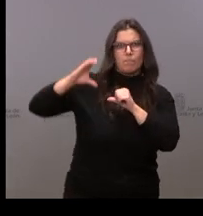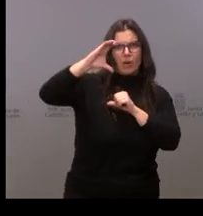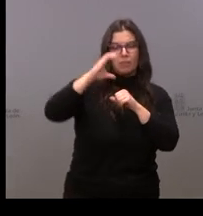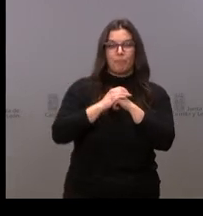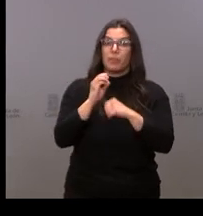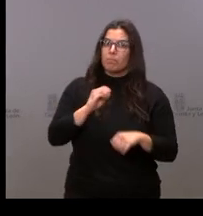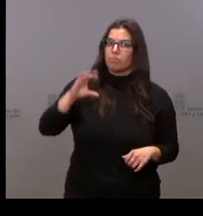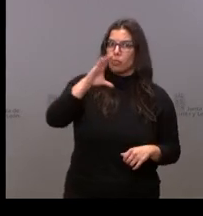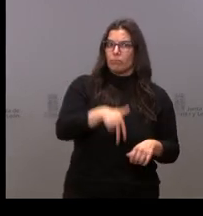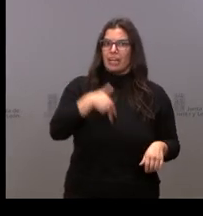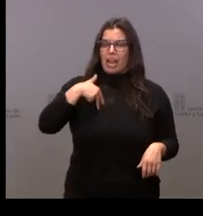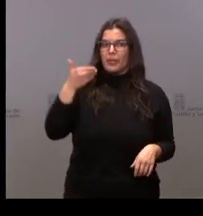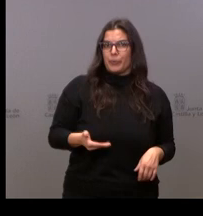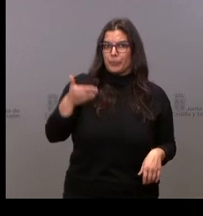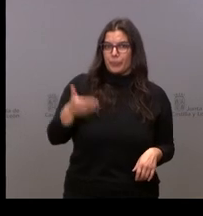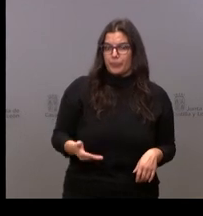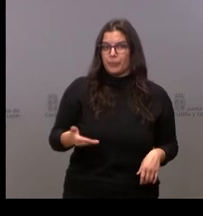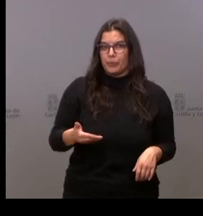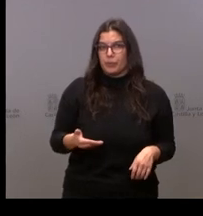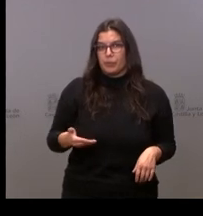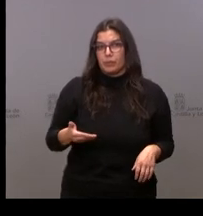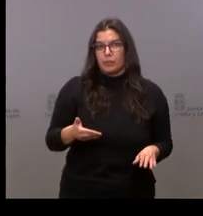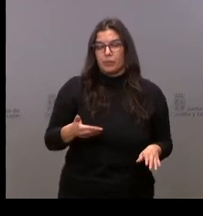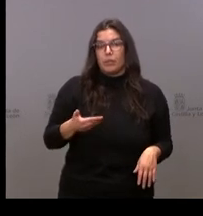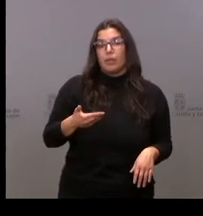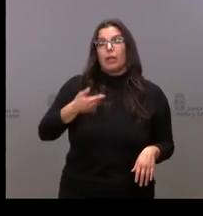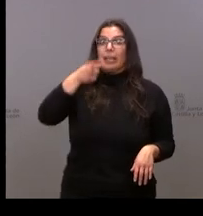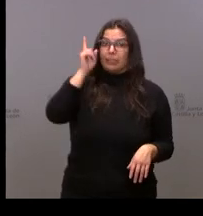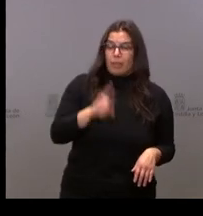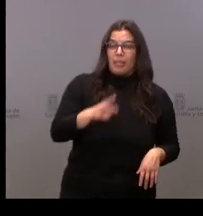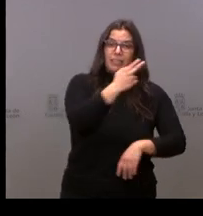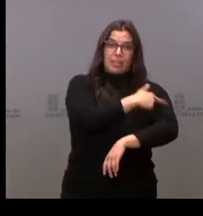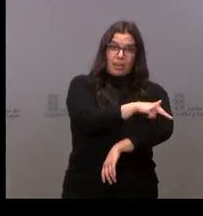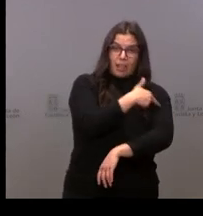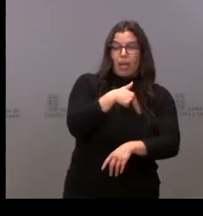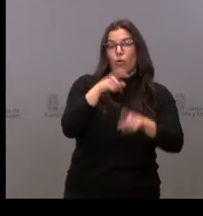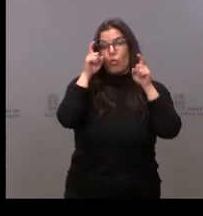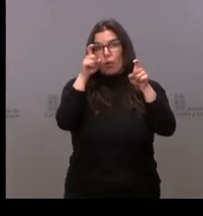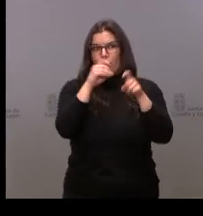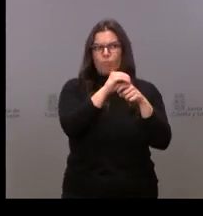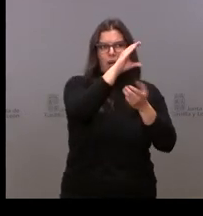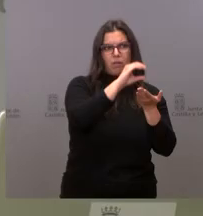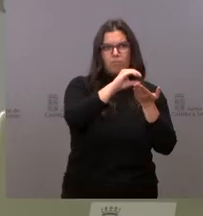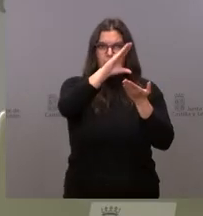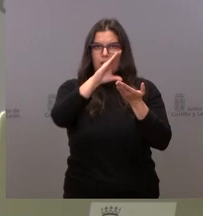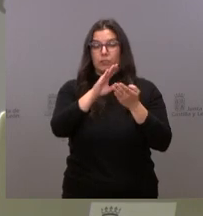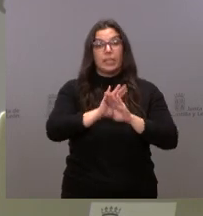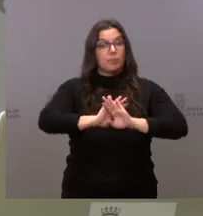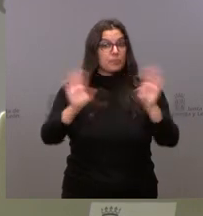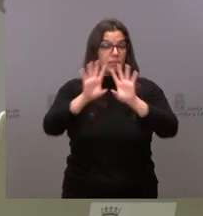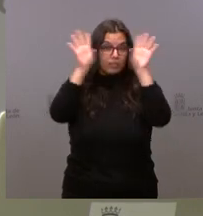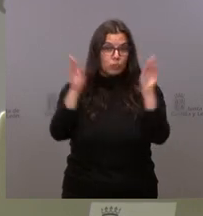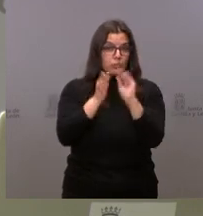relevantes, pero no de ese volumen alcanzan las áreas de sanidad y de educación. Y, sin más, esta es la